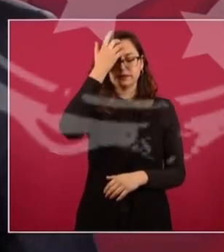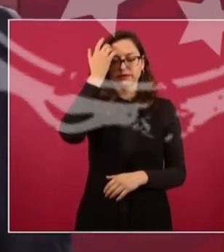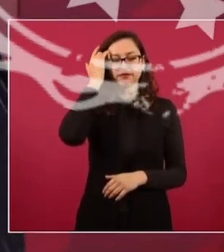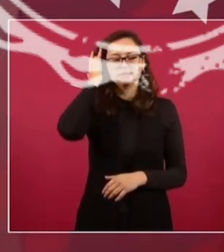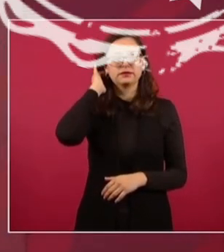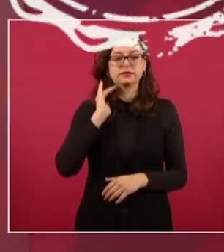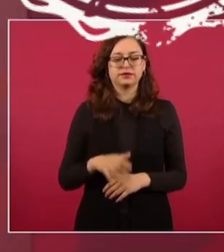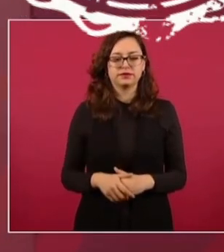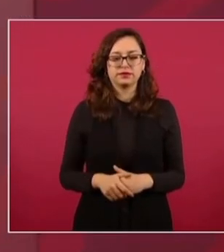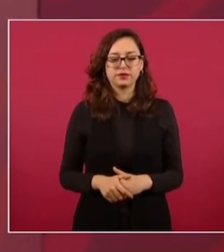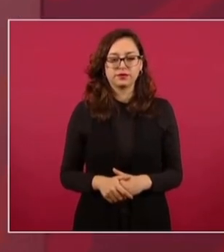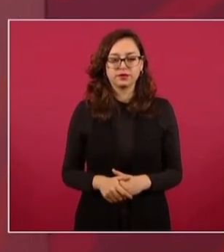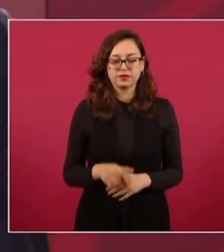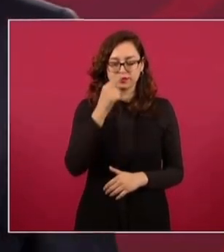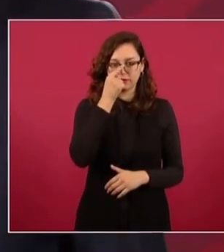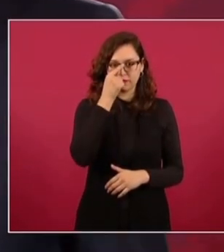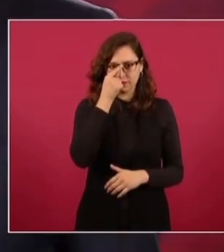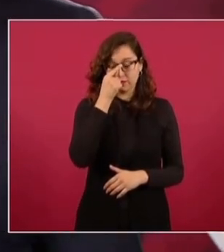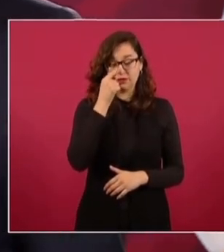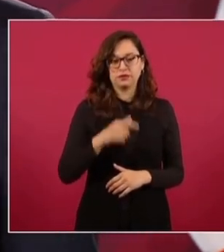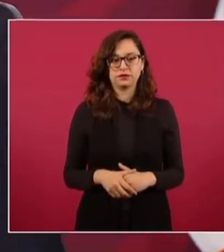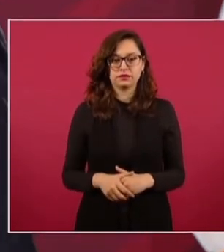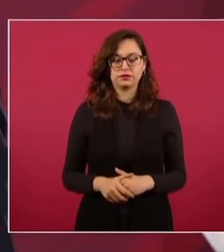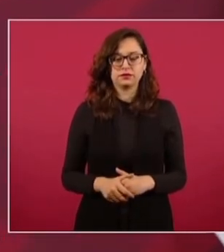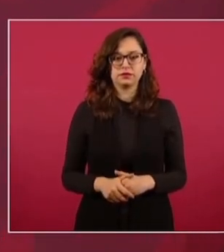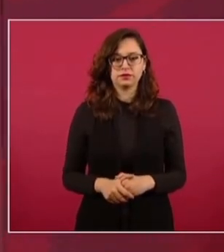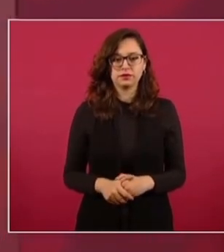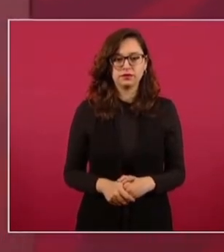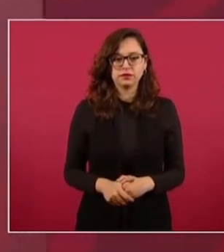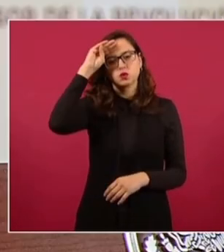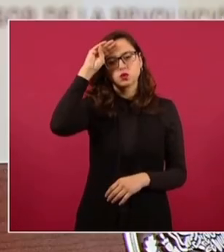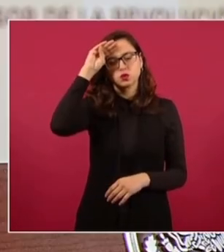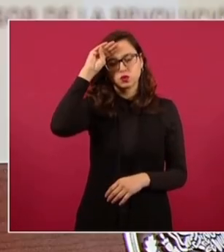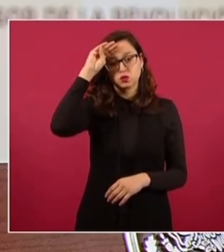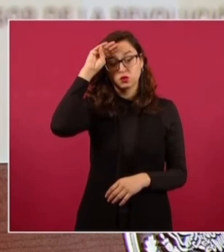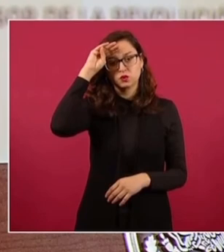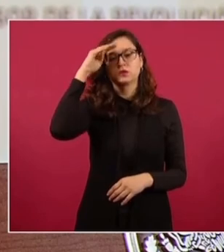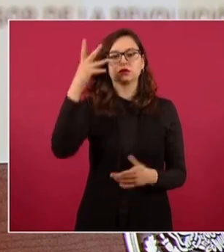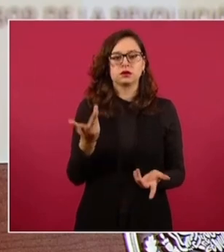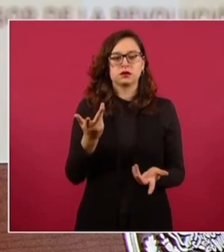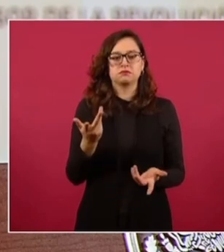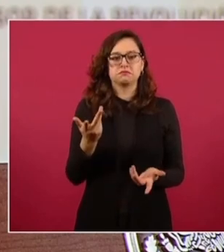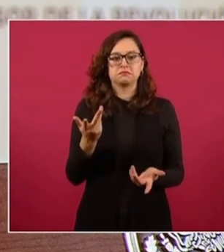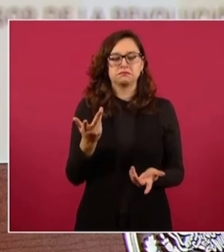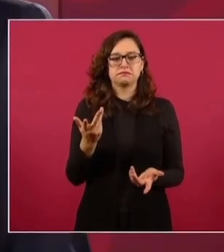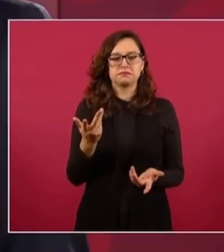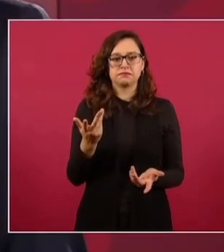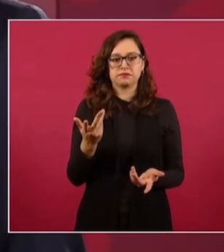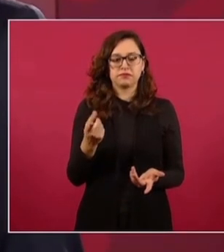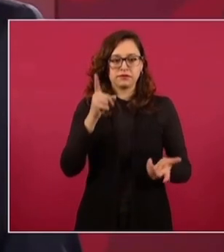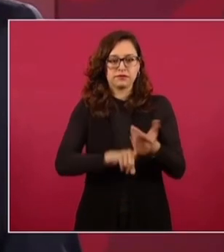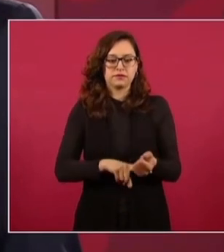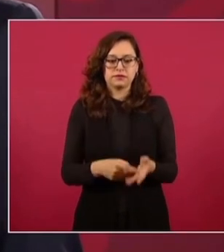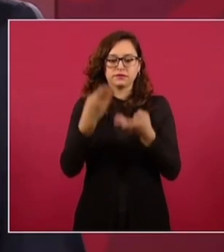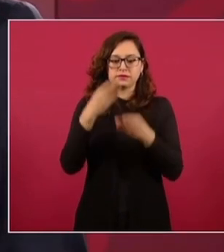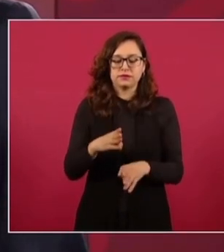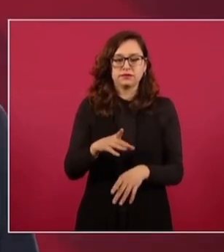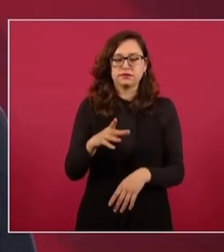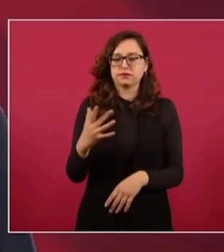Llegamos incluso a pensar la posibilidad de que el gobierno fuese dueño del 51% de las acciones